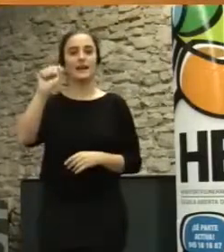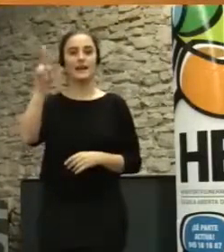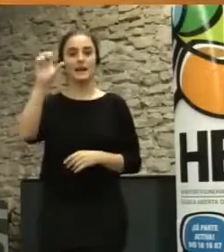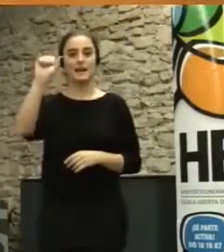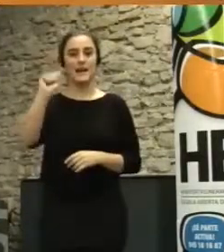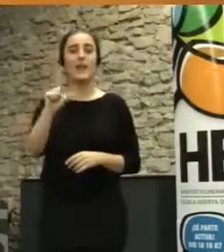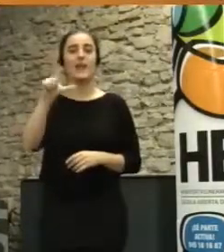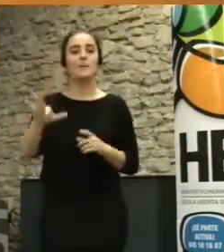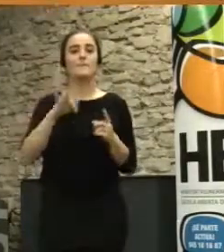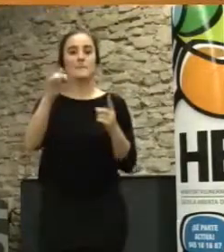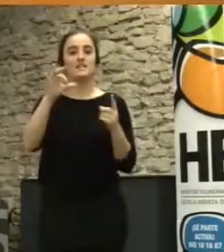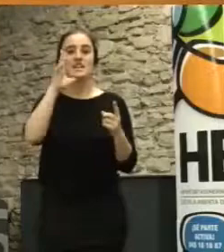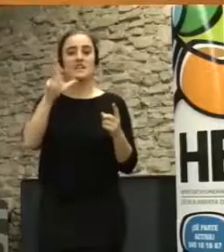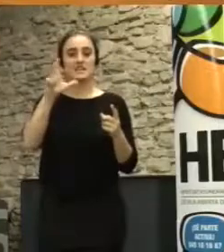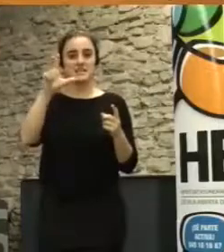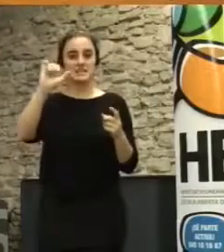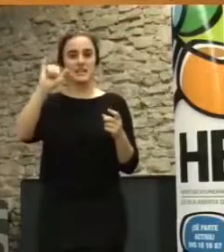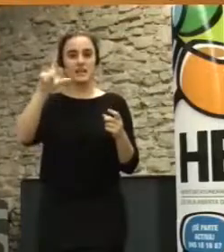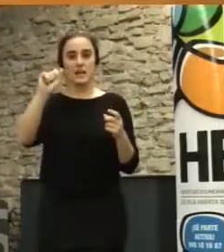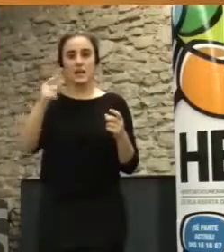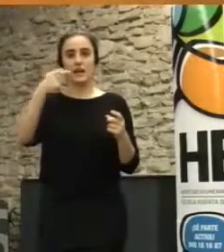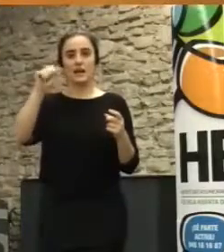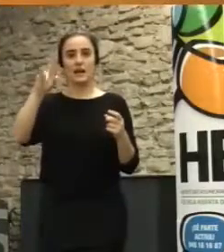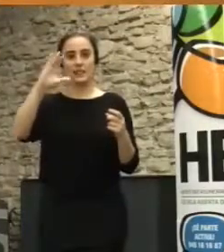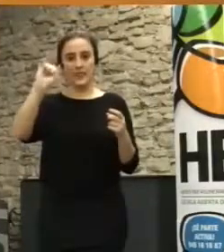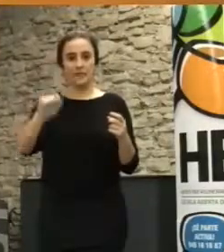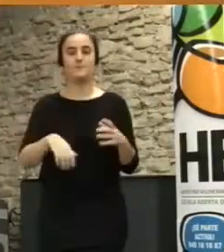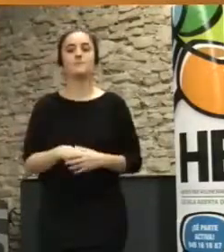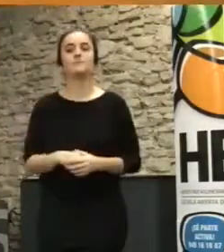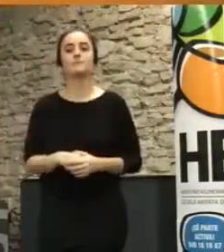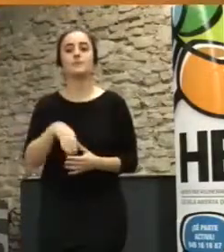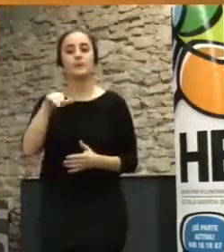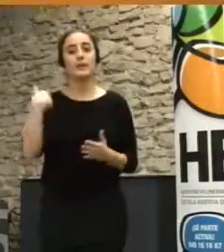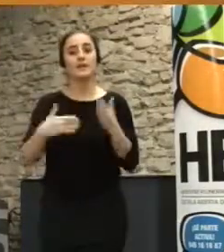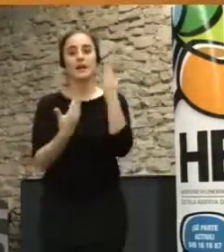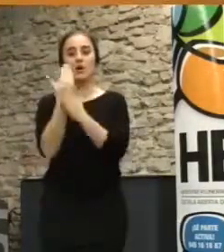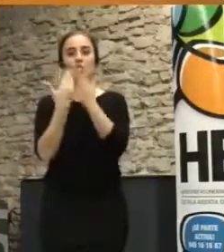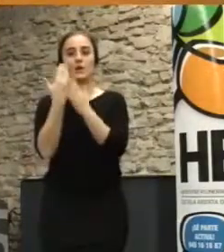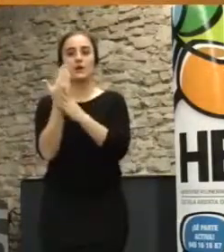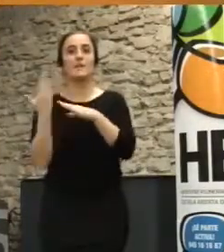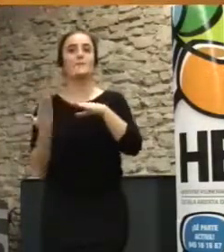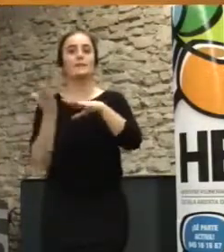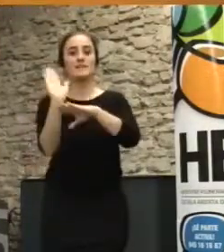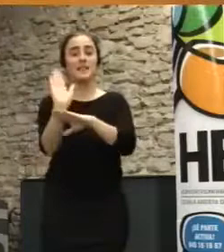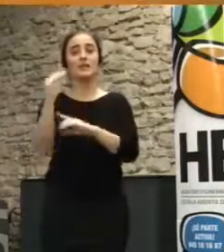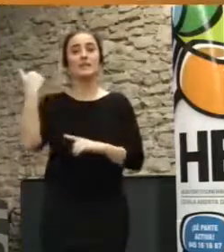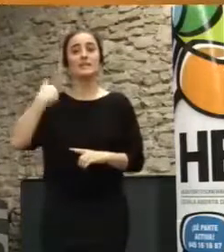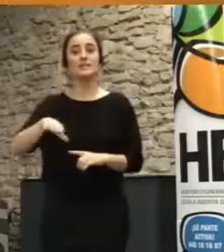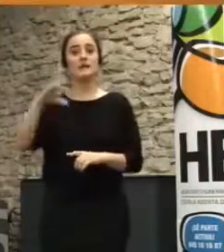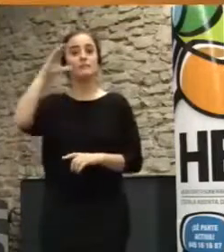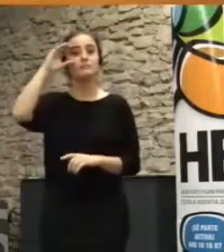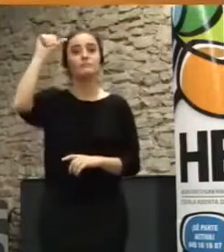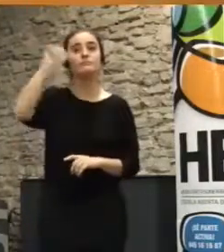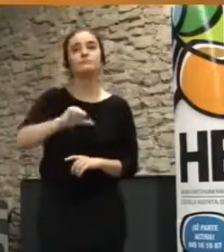y a Sheila García. Jardun aldiaren aurkezpena einda, entzungo dugu, entzungo ditugun,